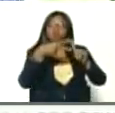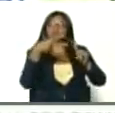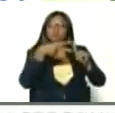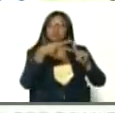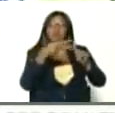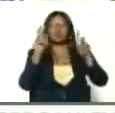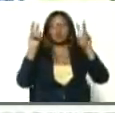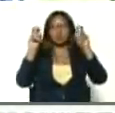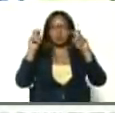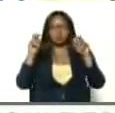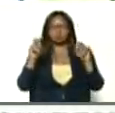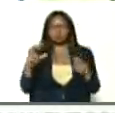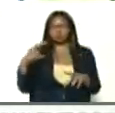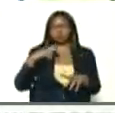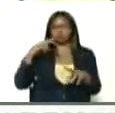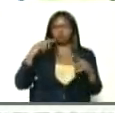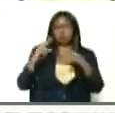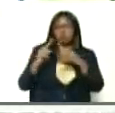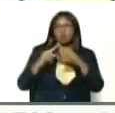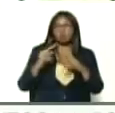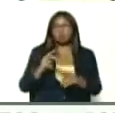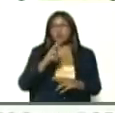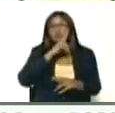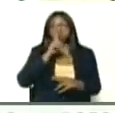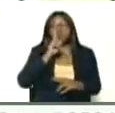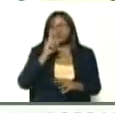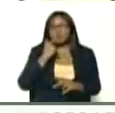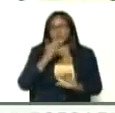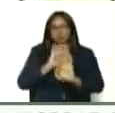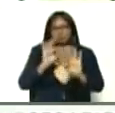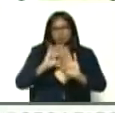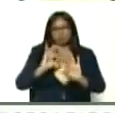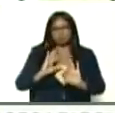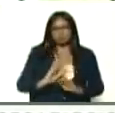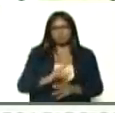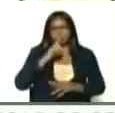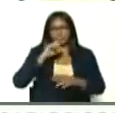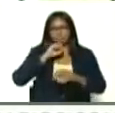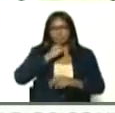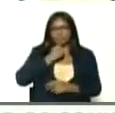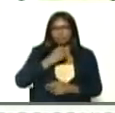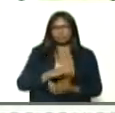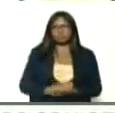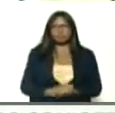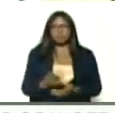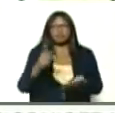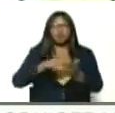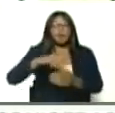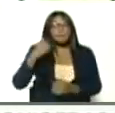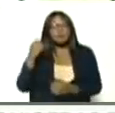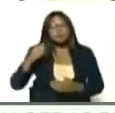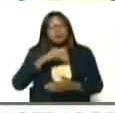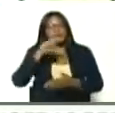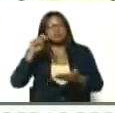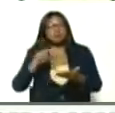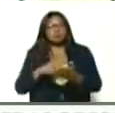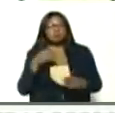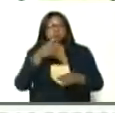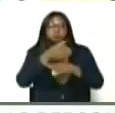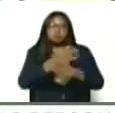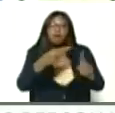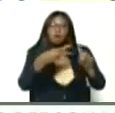nuevo, que es famoso, no voy a decir el nombre, ahí llegó, la policía nacional, bolivariana,